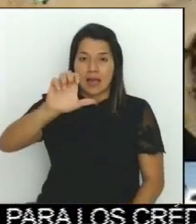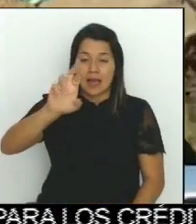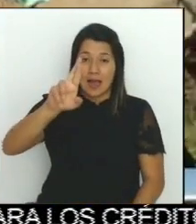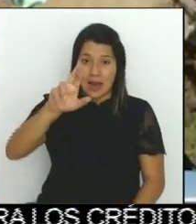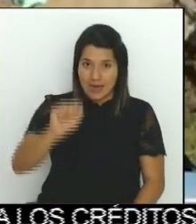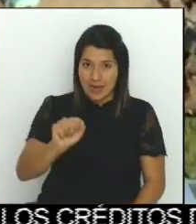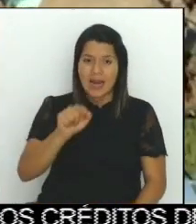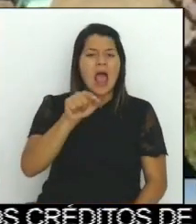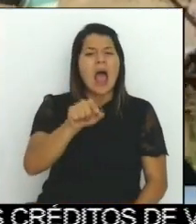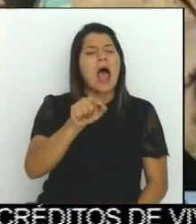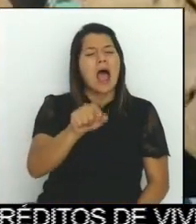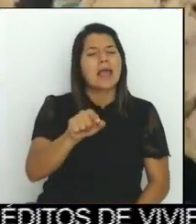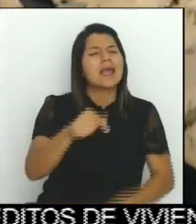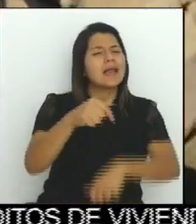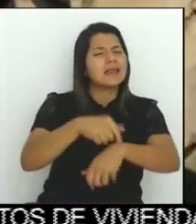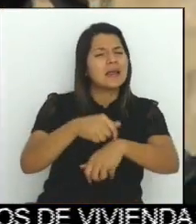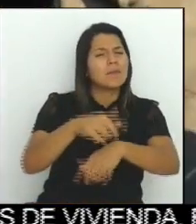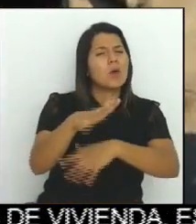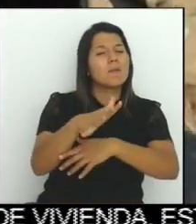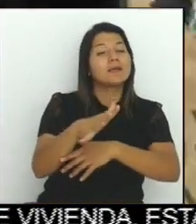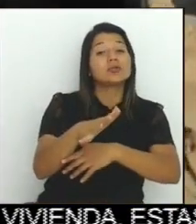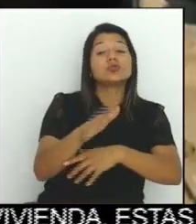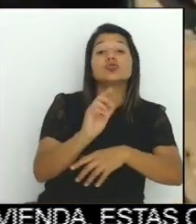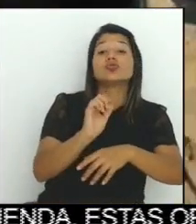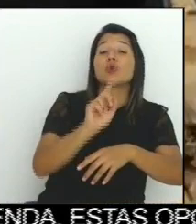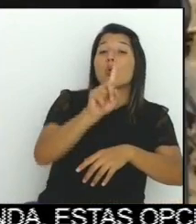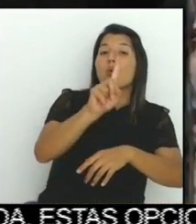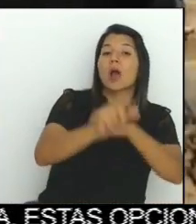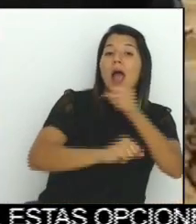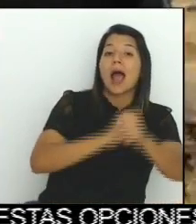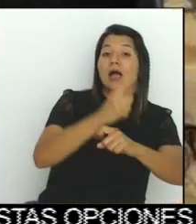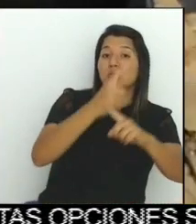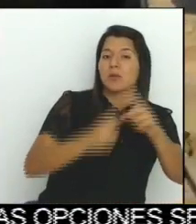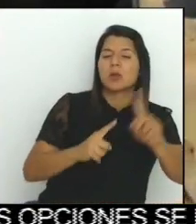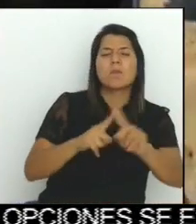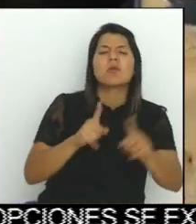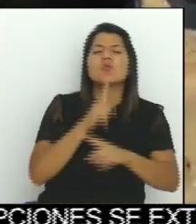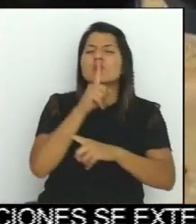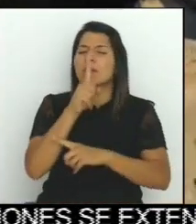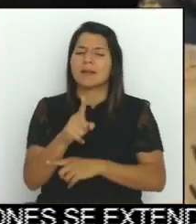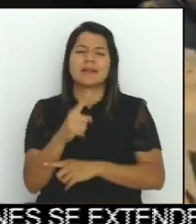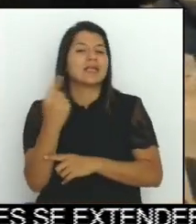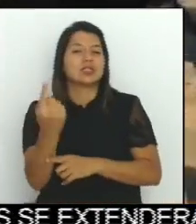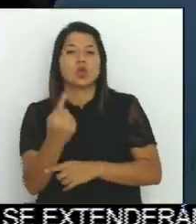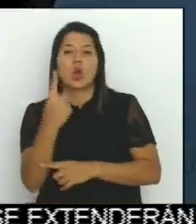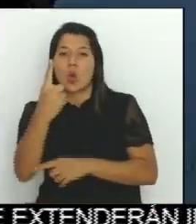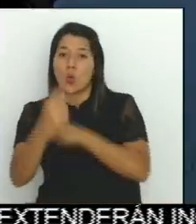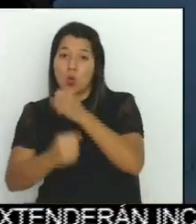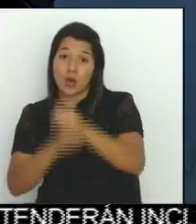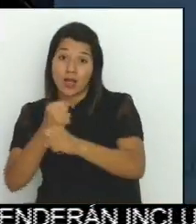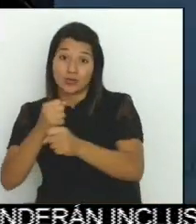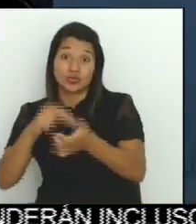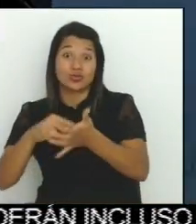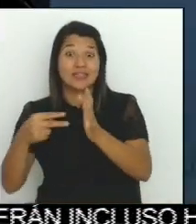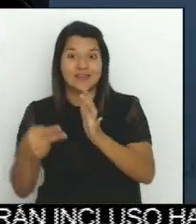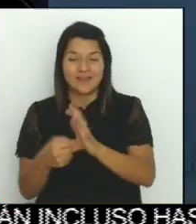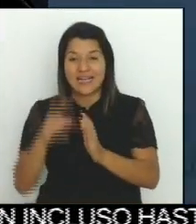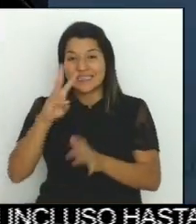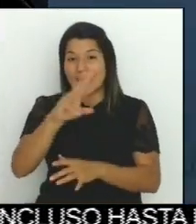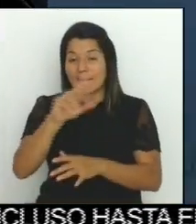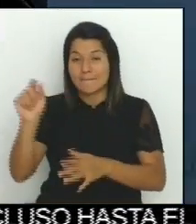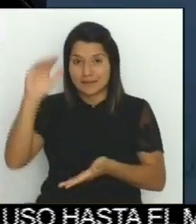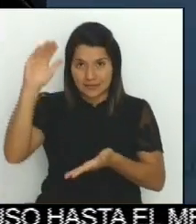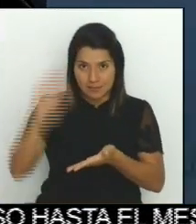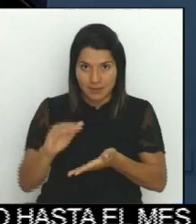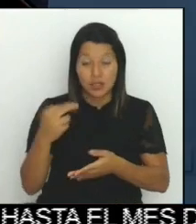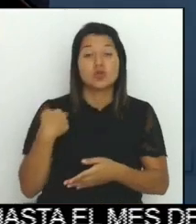y medio, solamente se extenderán por un año, es decir, seis meses menos de lo esperado. Nosotros estamos prometiendo La Galera, señor